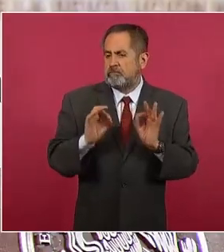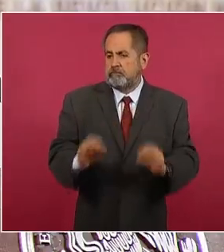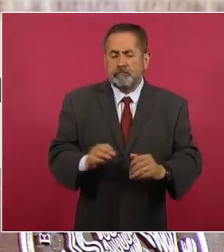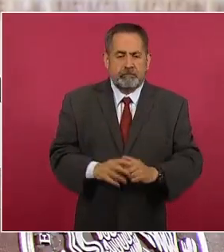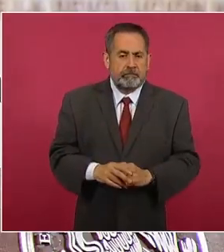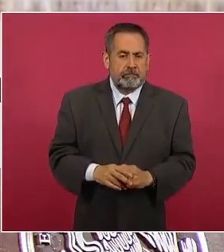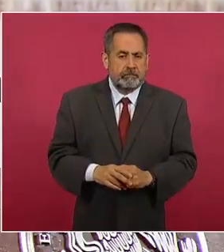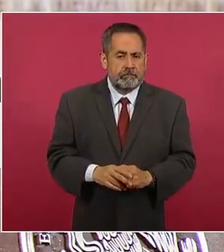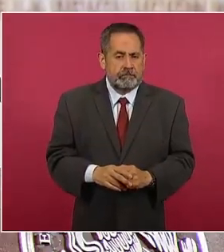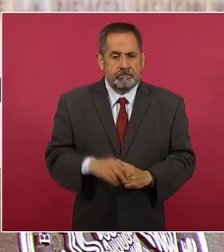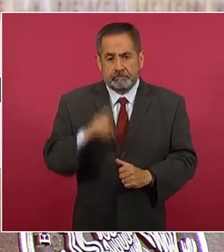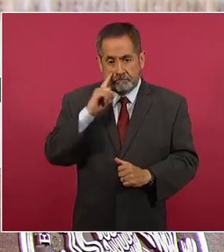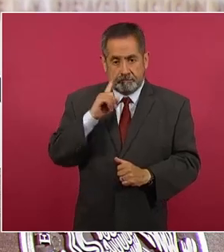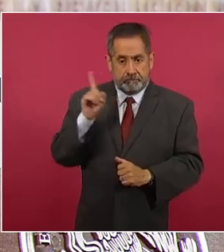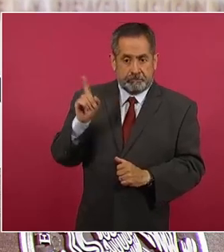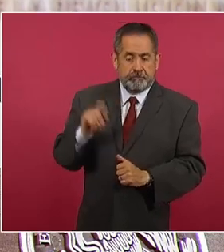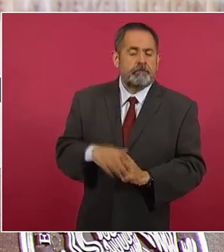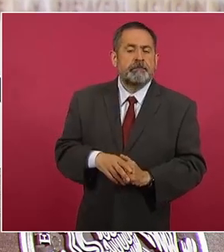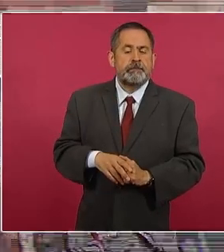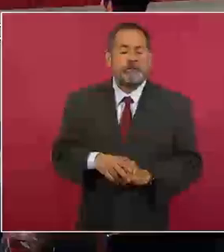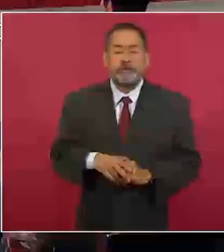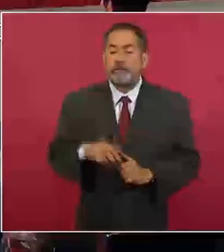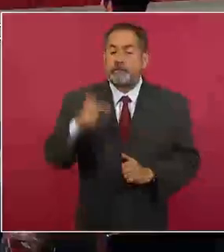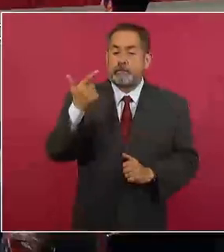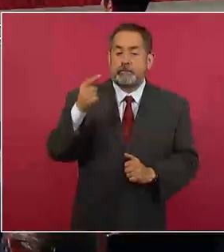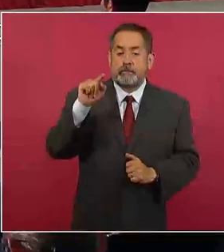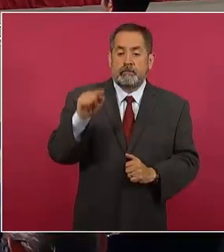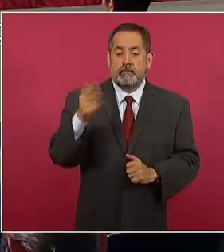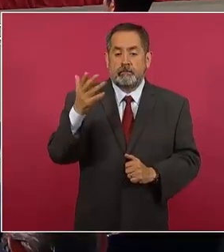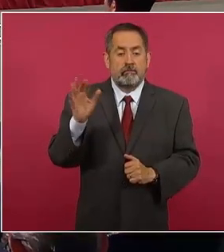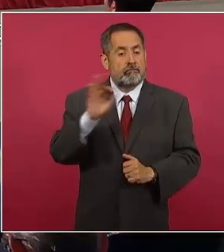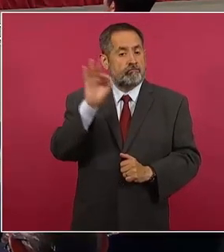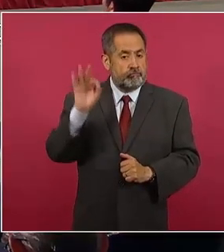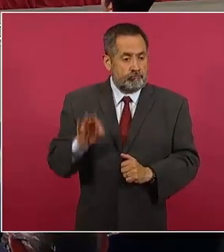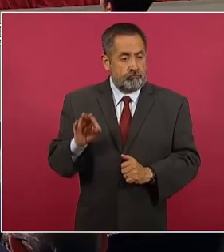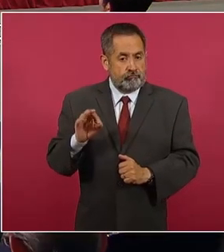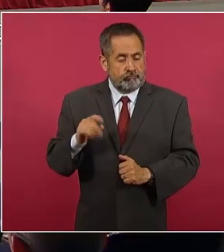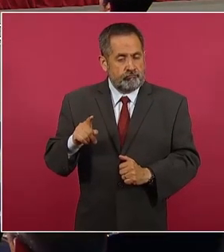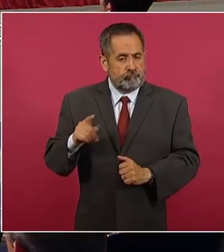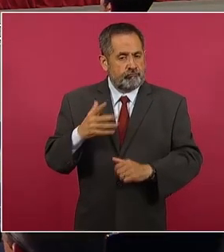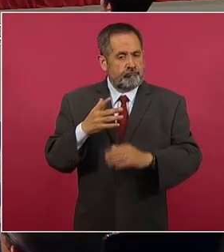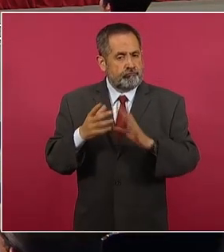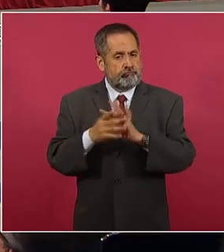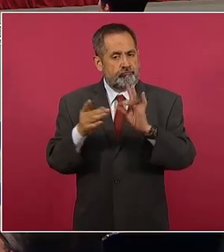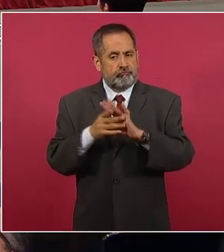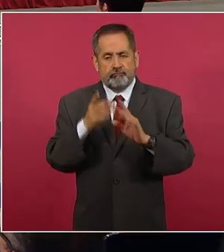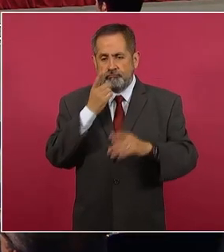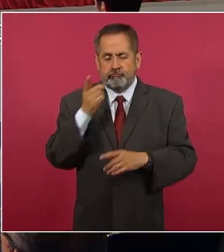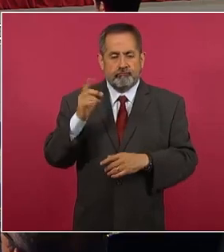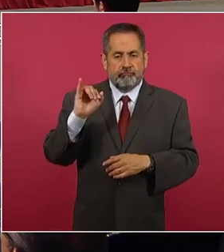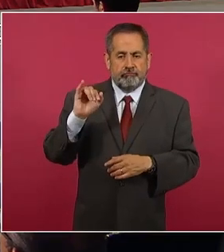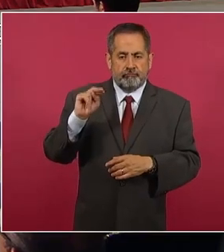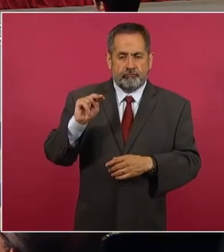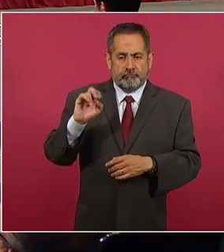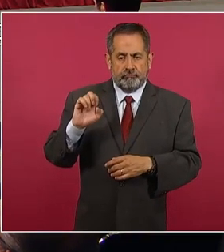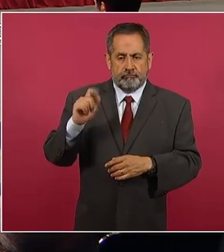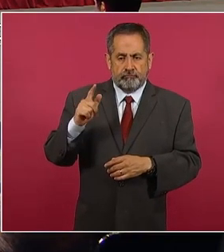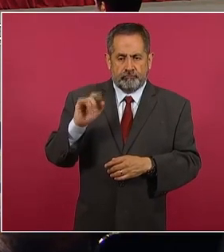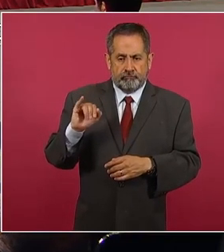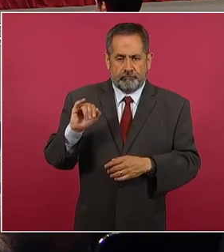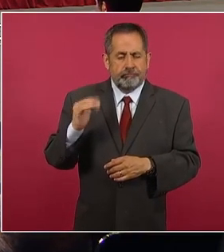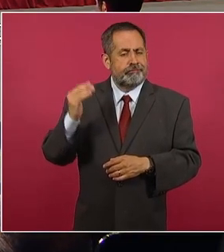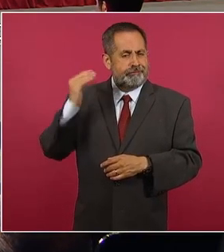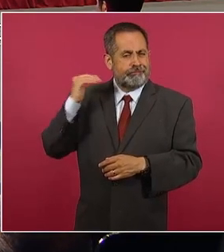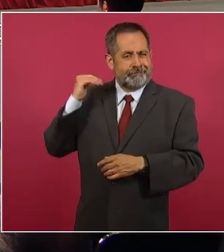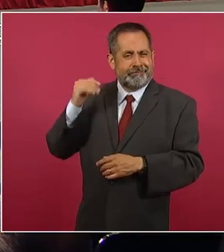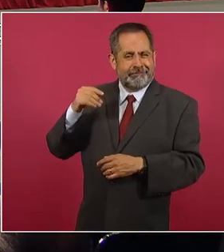derecha, del 7.5 de inflación que reportó el Inegi en marzo, que es la